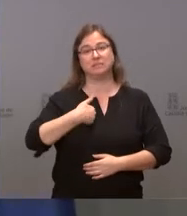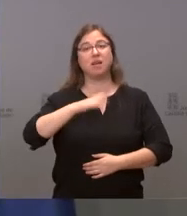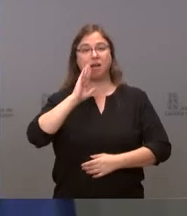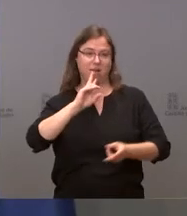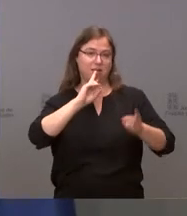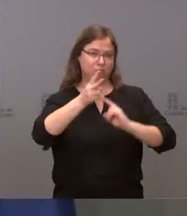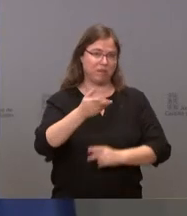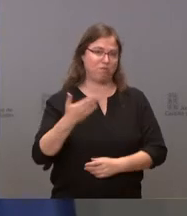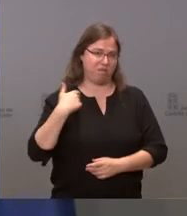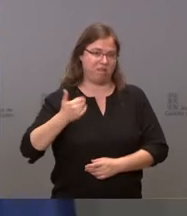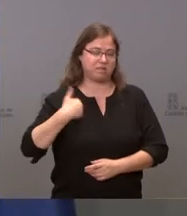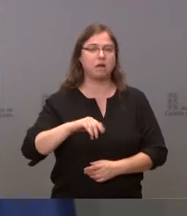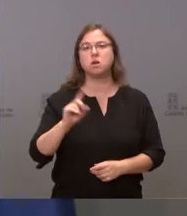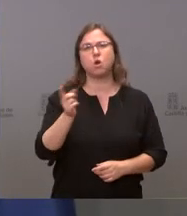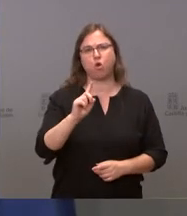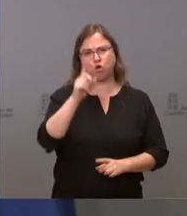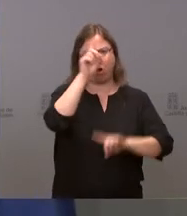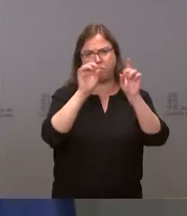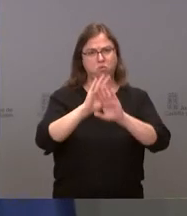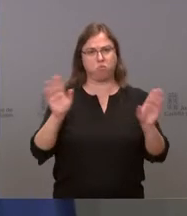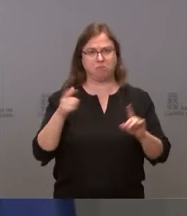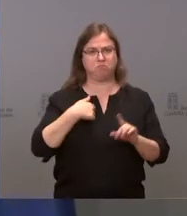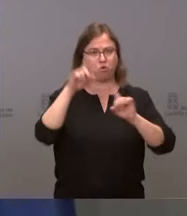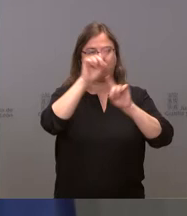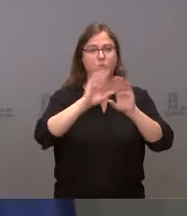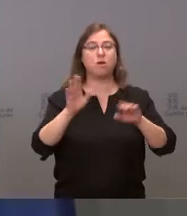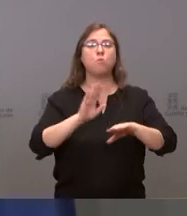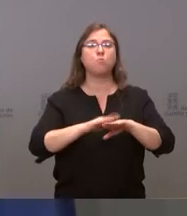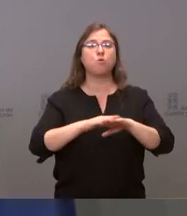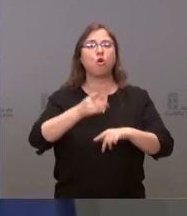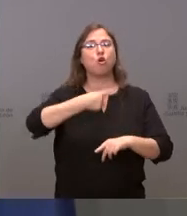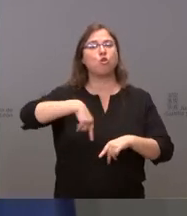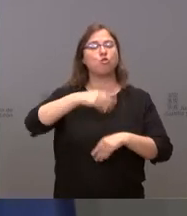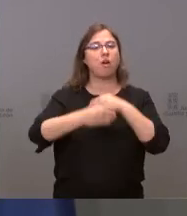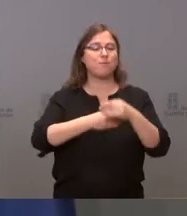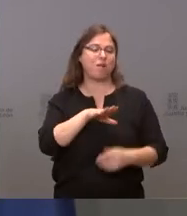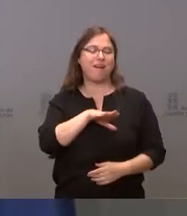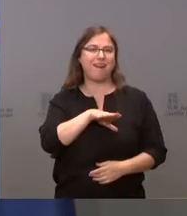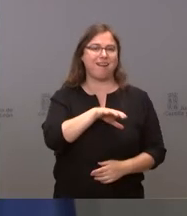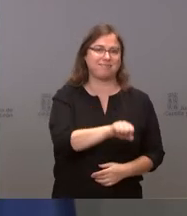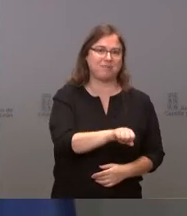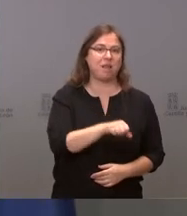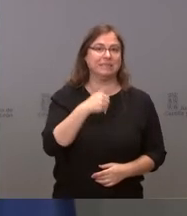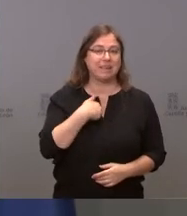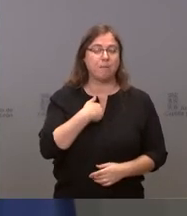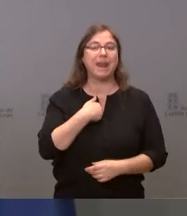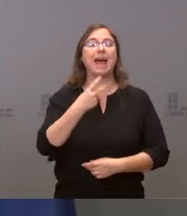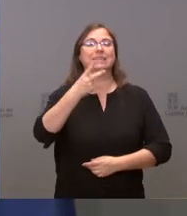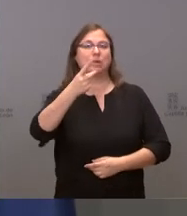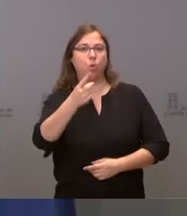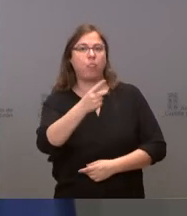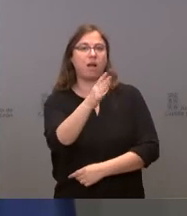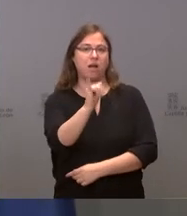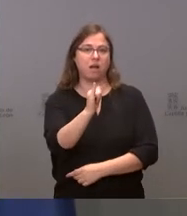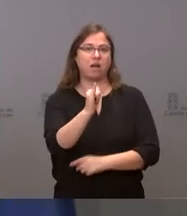ayer también, no, en principio no nos preocupa porque nosotros hacemos la reserva pertinente para asegurar esas dosis. Es eso